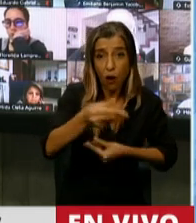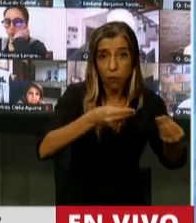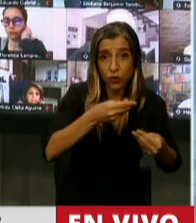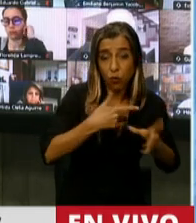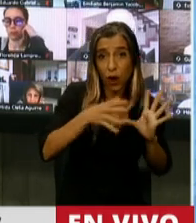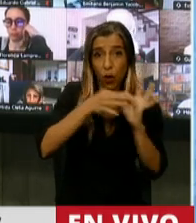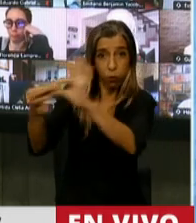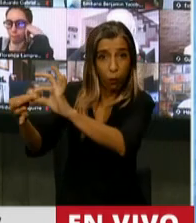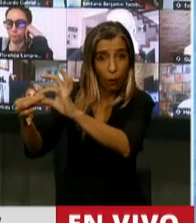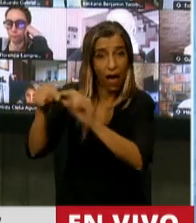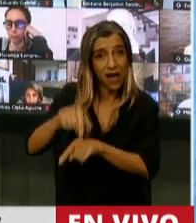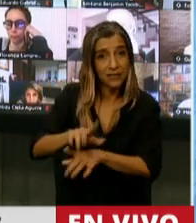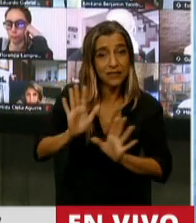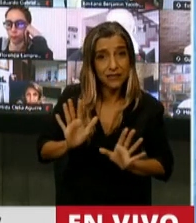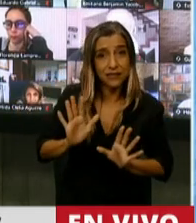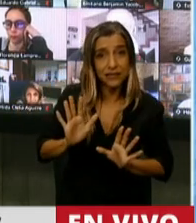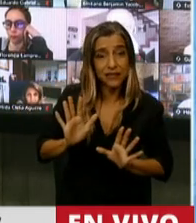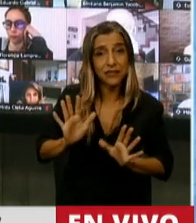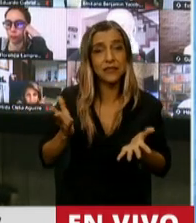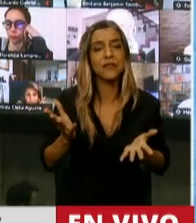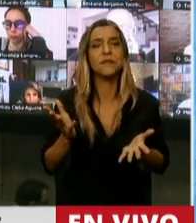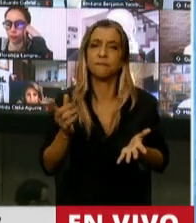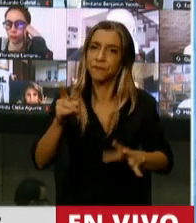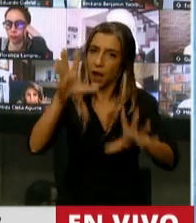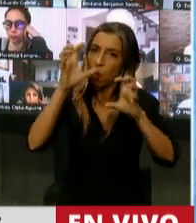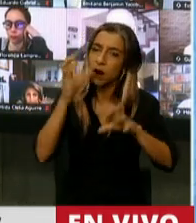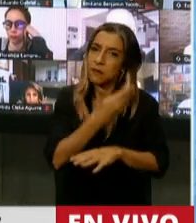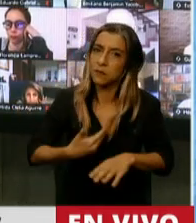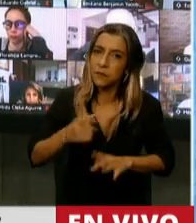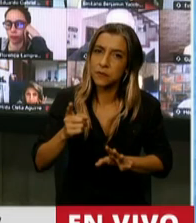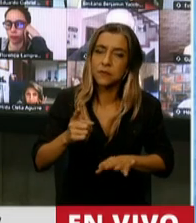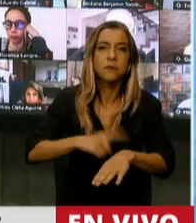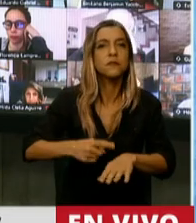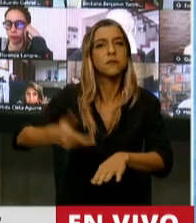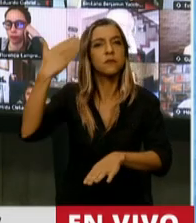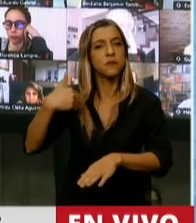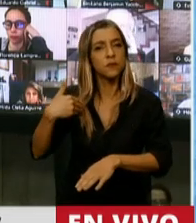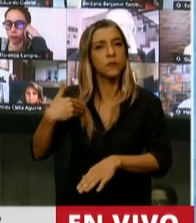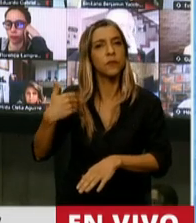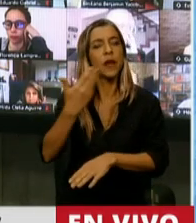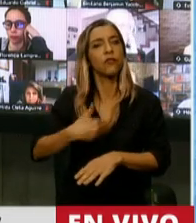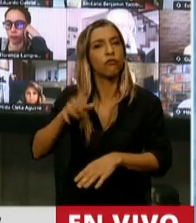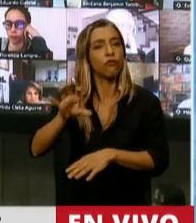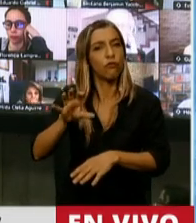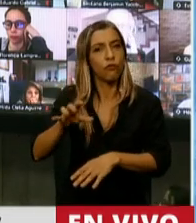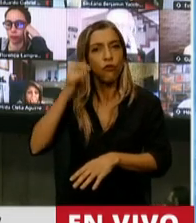Presidente, recuerde, recuerde toda la campaña que hizo el gobernador Kicillof y Larroque